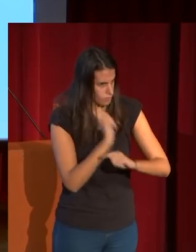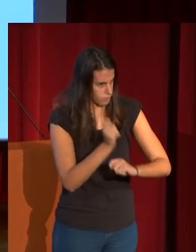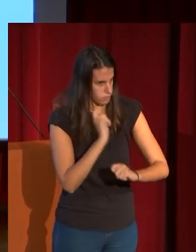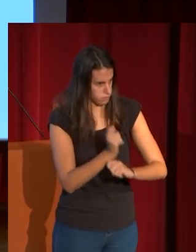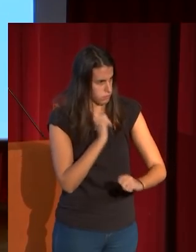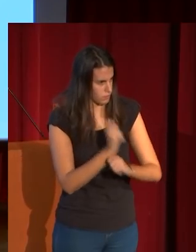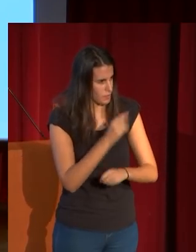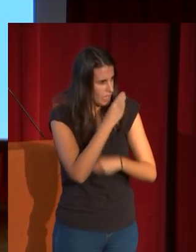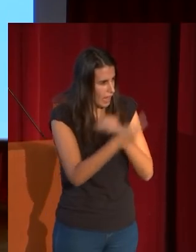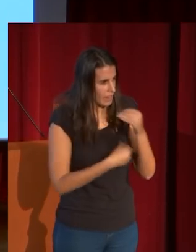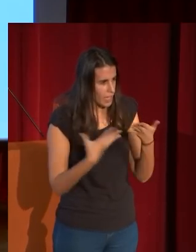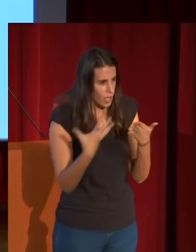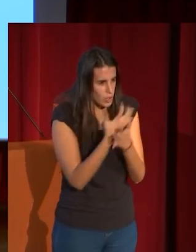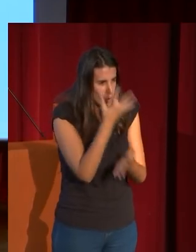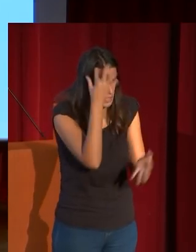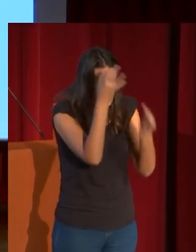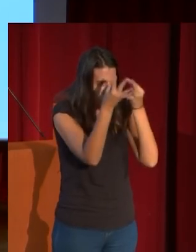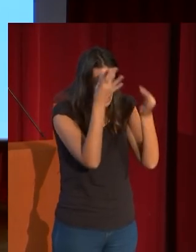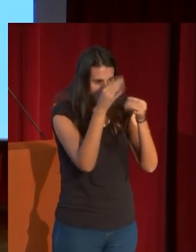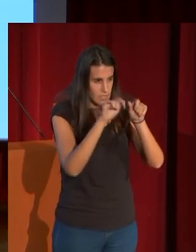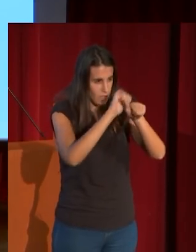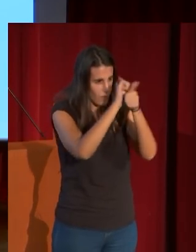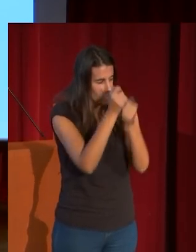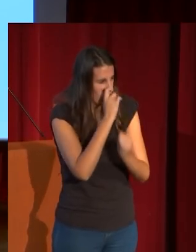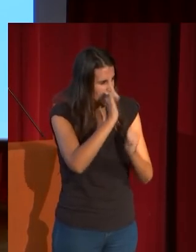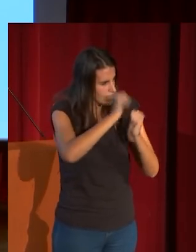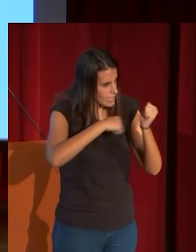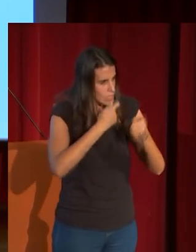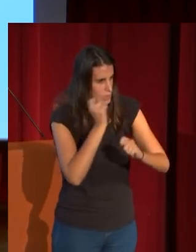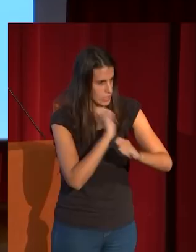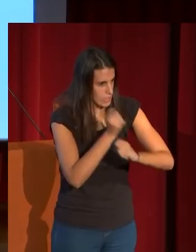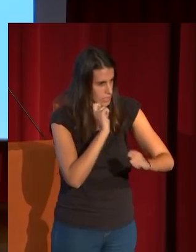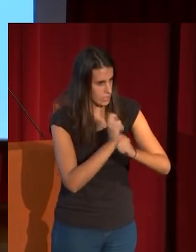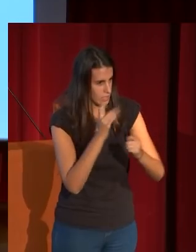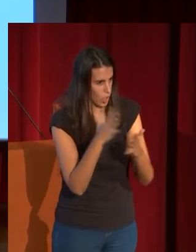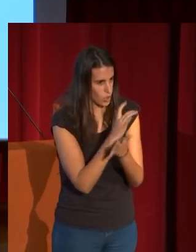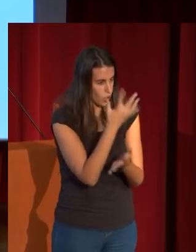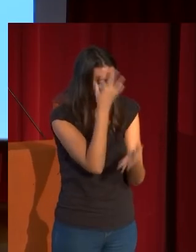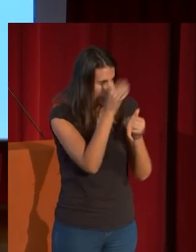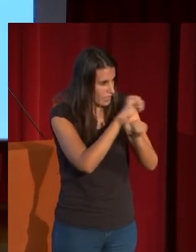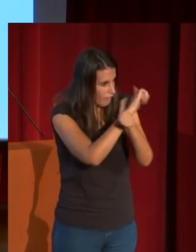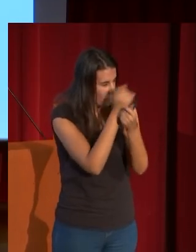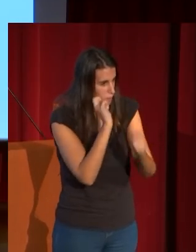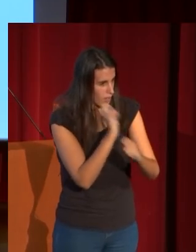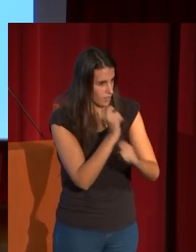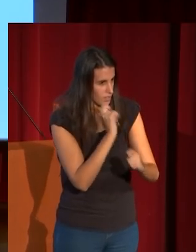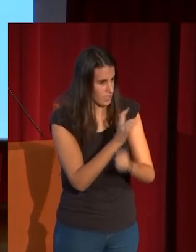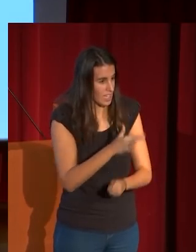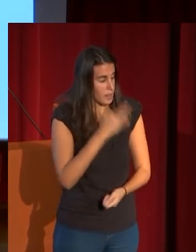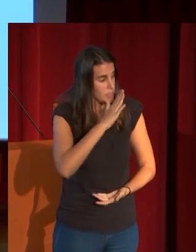hacer todo este nielado todo este trabajo del hierro todo este embutido y es capaz de